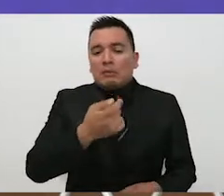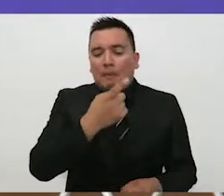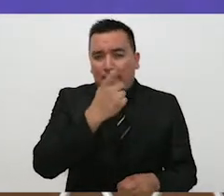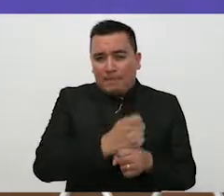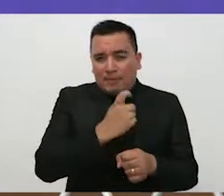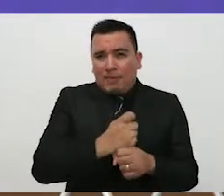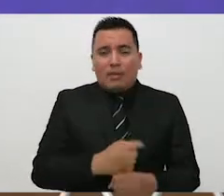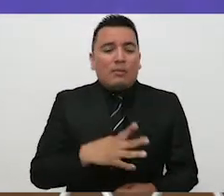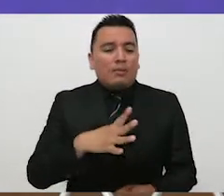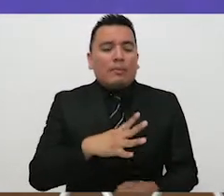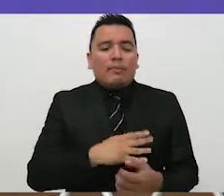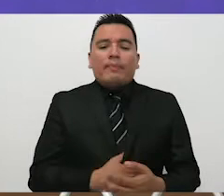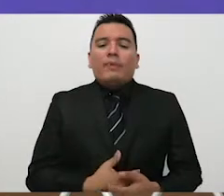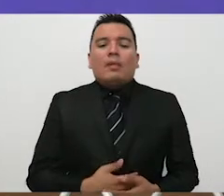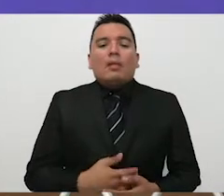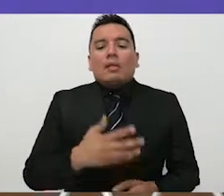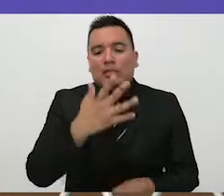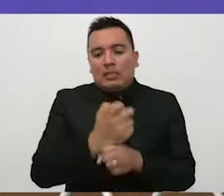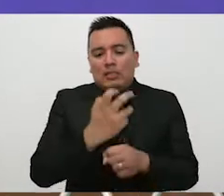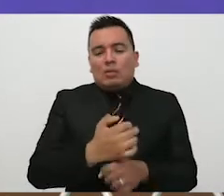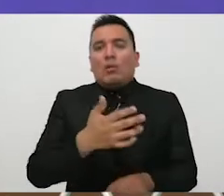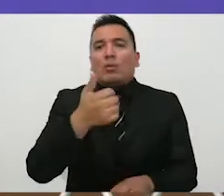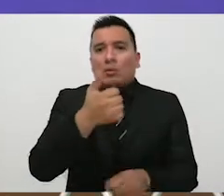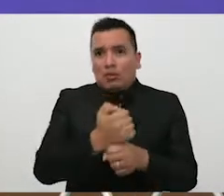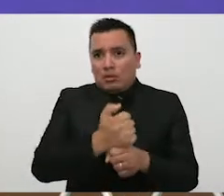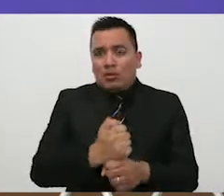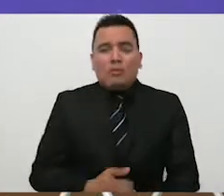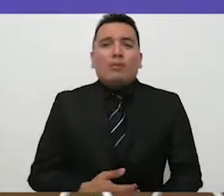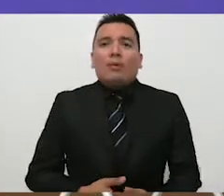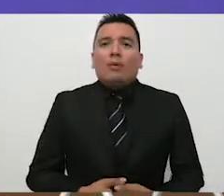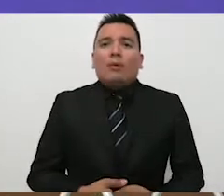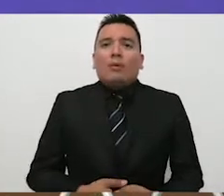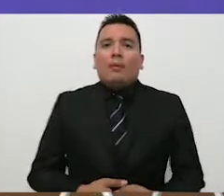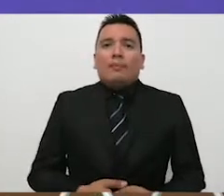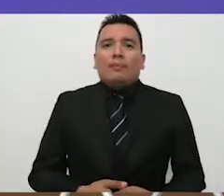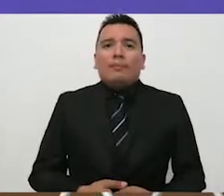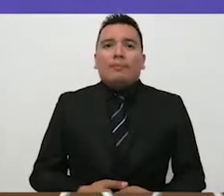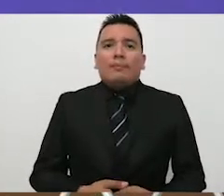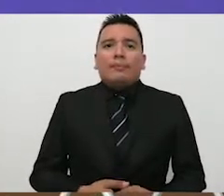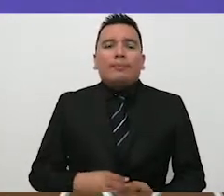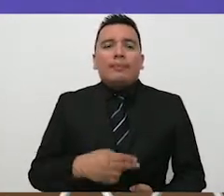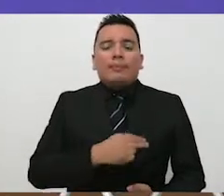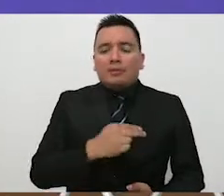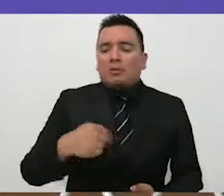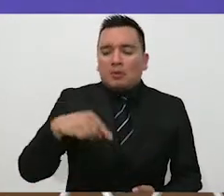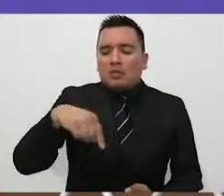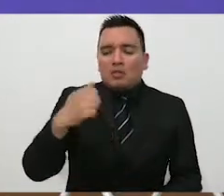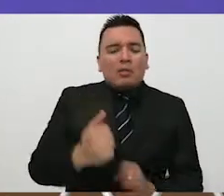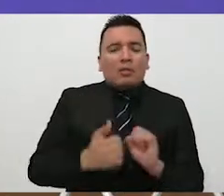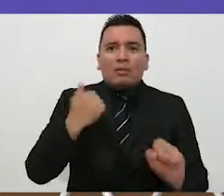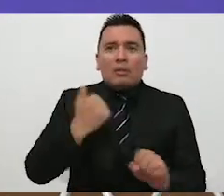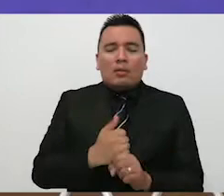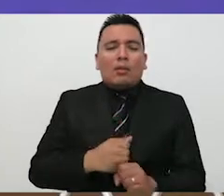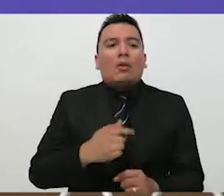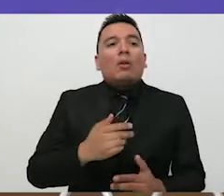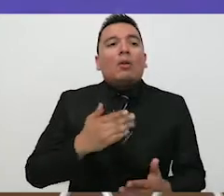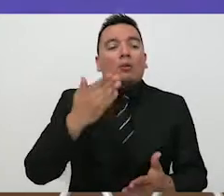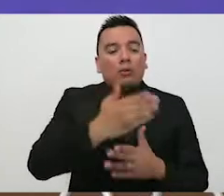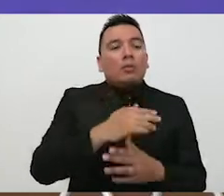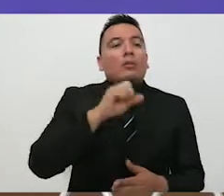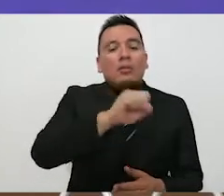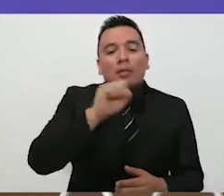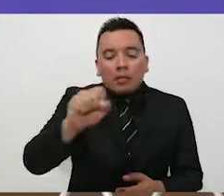programa es muy interesante. Pudimos participar en este año en Saltillo, Torreón, Ramos